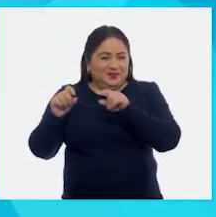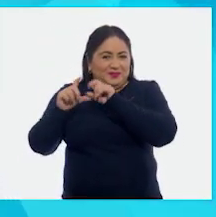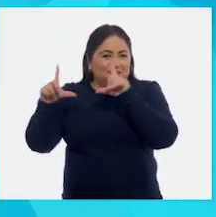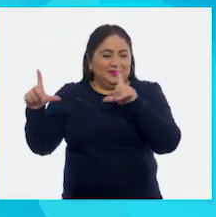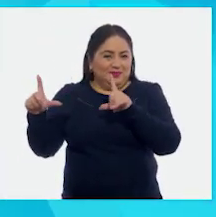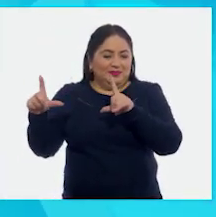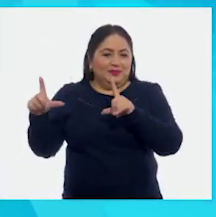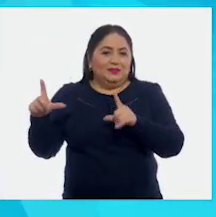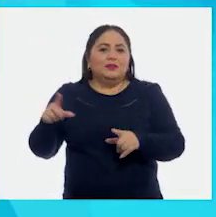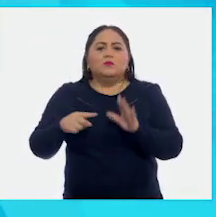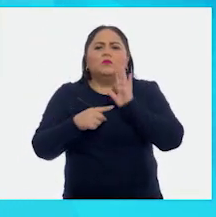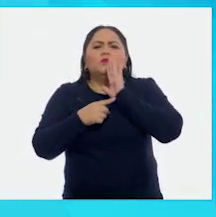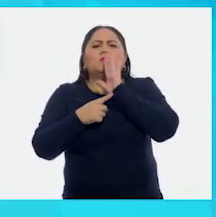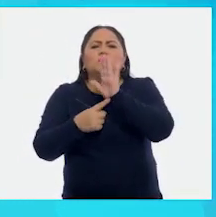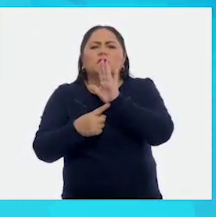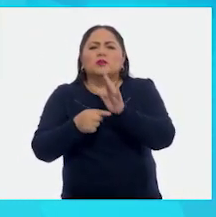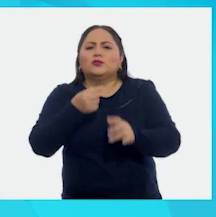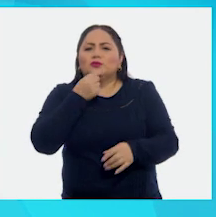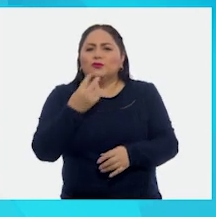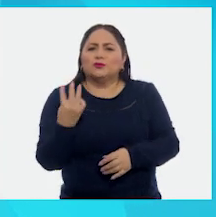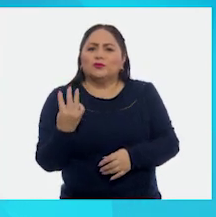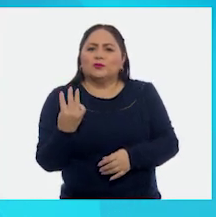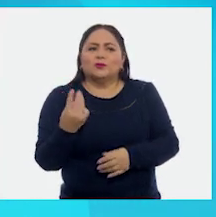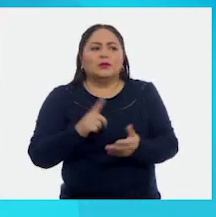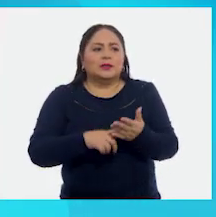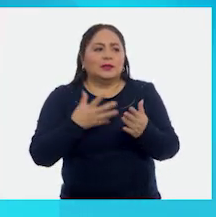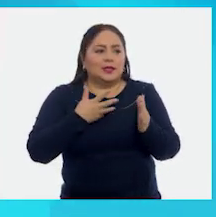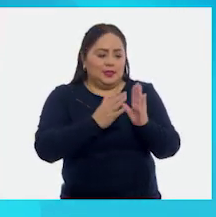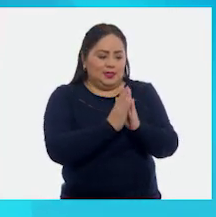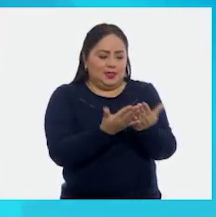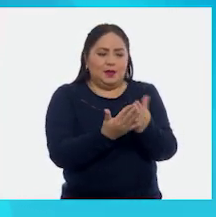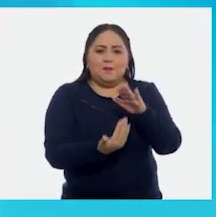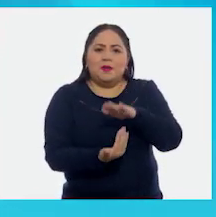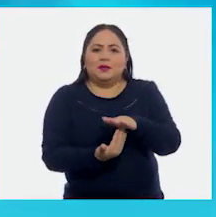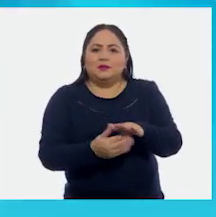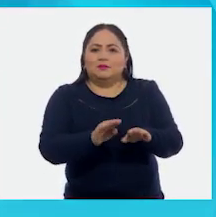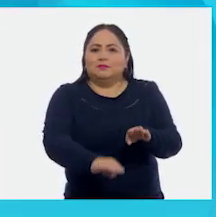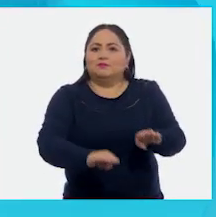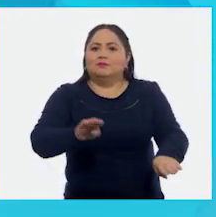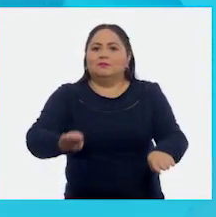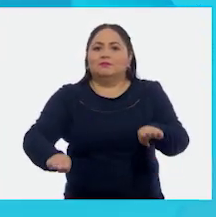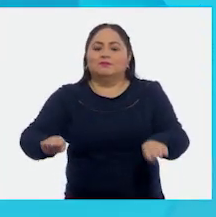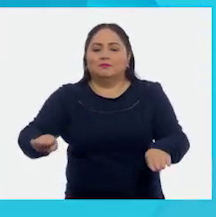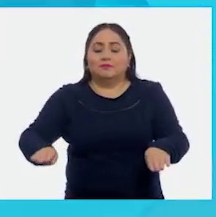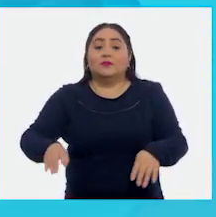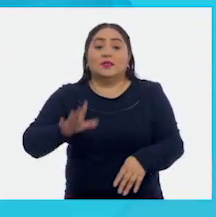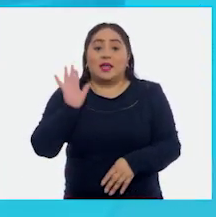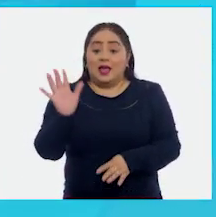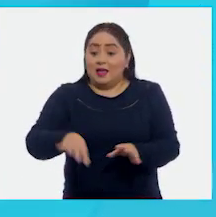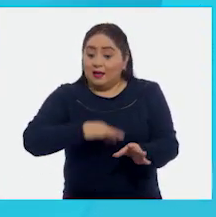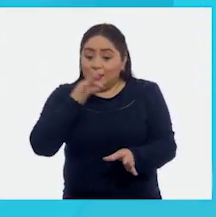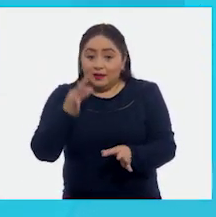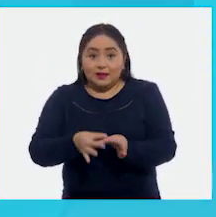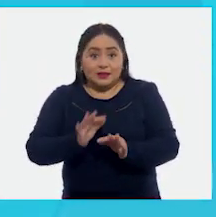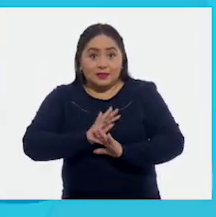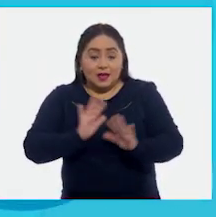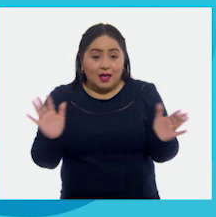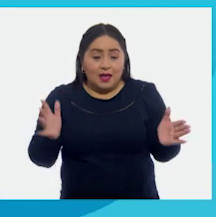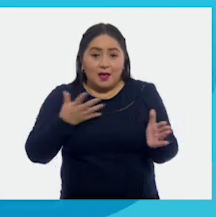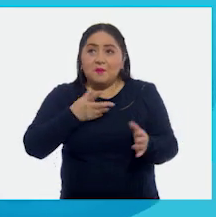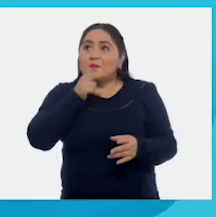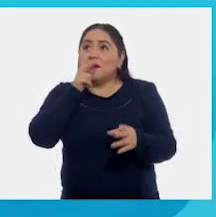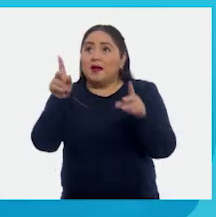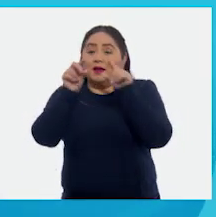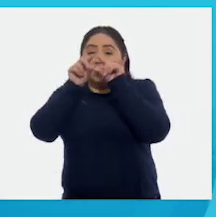muestra a unos niños que tienen libros en una mesa, ¿verdad? Claro. Entonces, ya después, ya que tengo el título